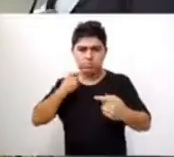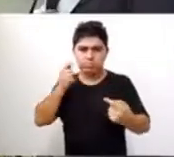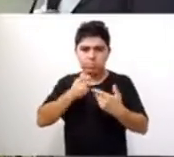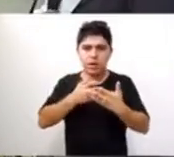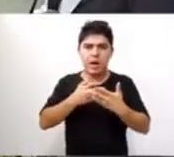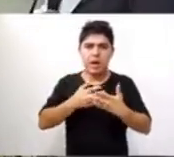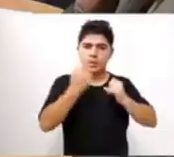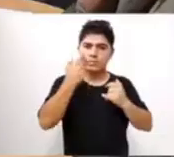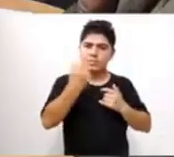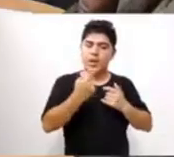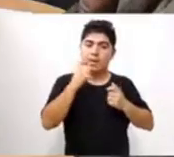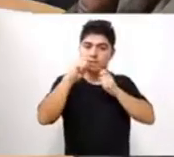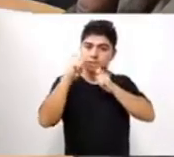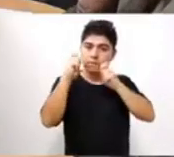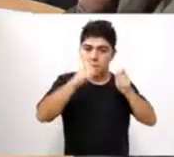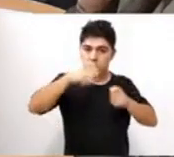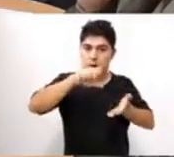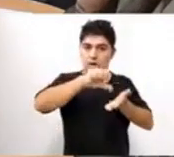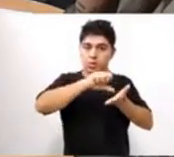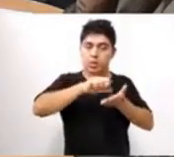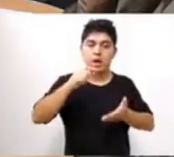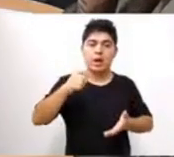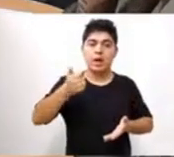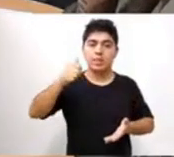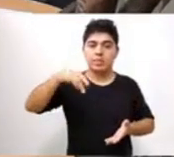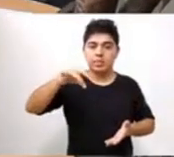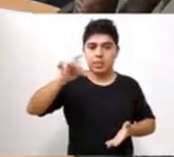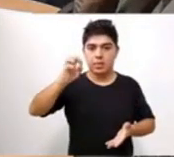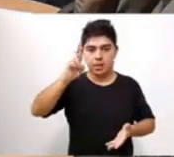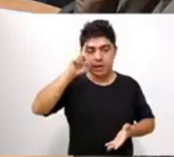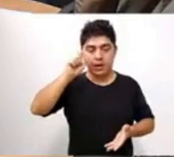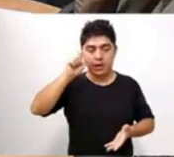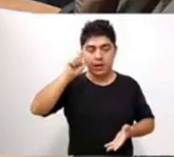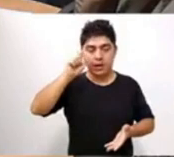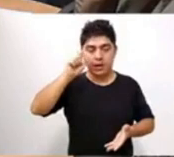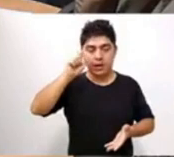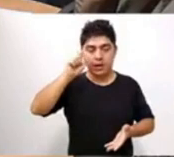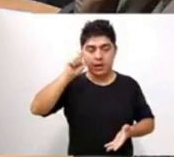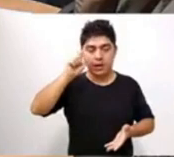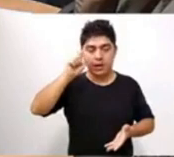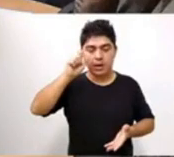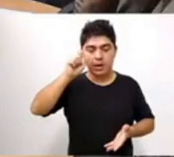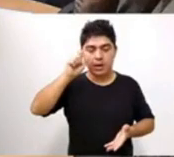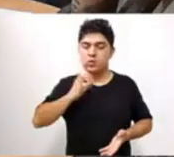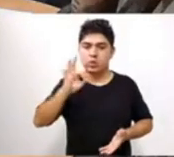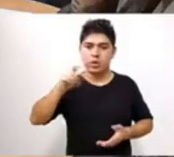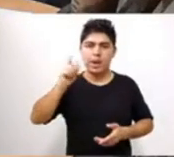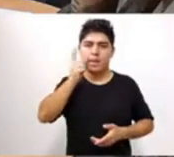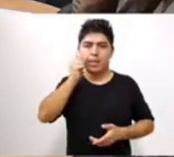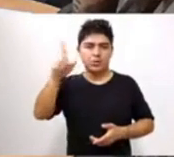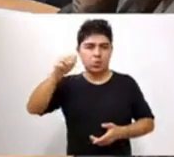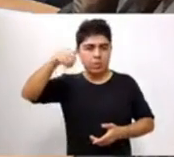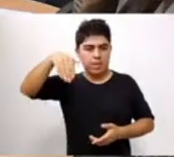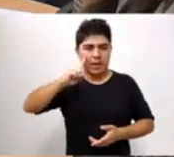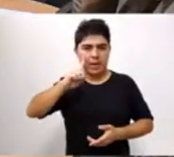Participó activamente en nuestra ciudad de Andrea Lescano y Néstor Yuyo García, padres de Micaela García, y considerando que